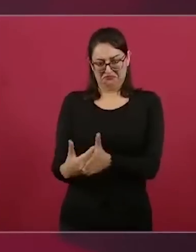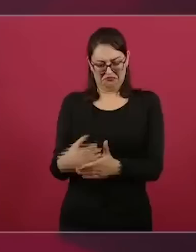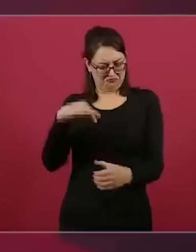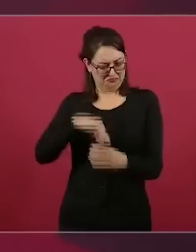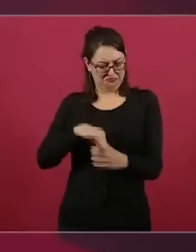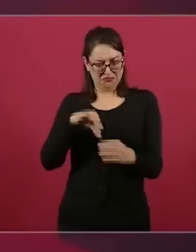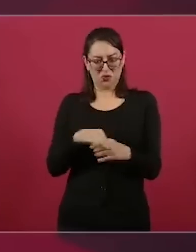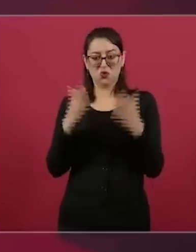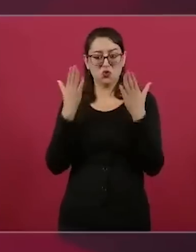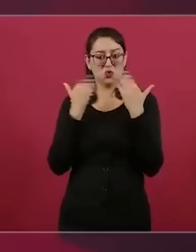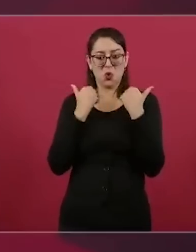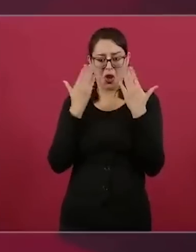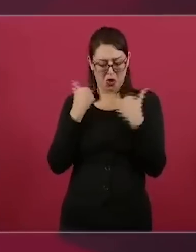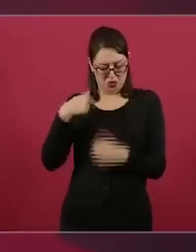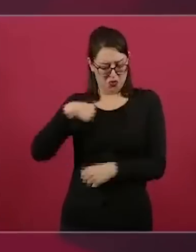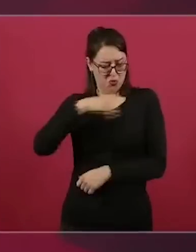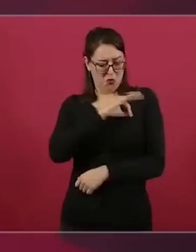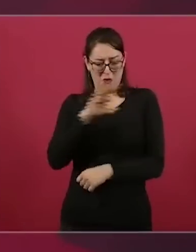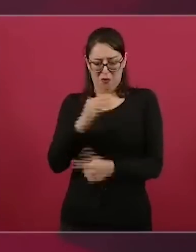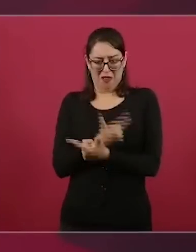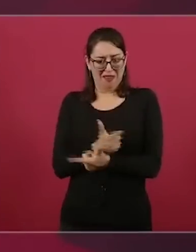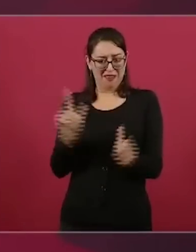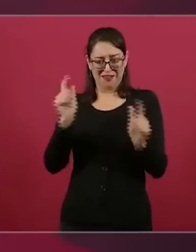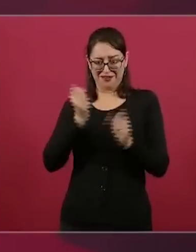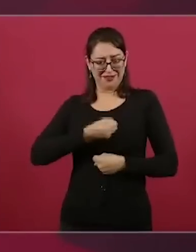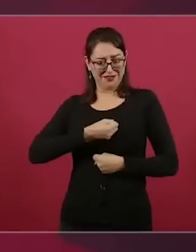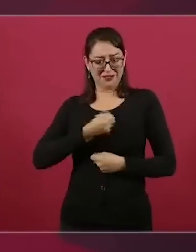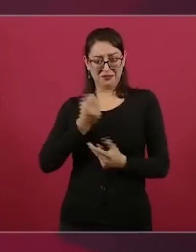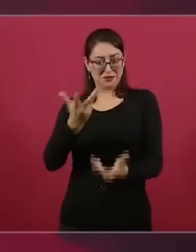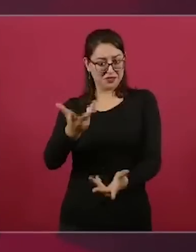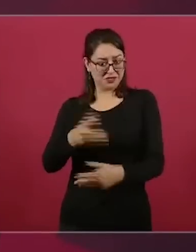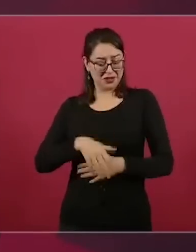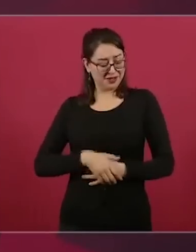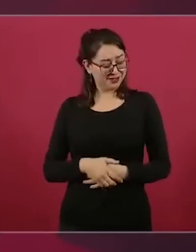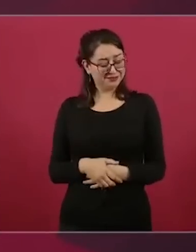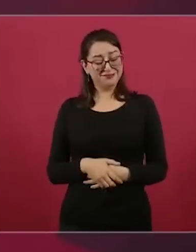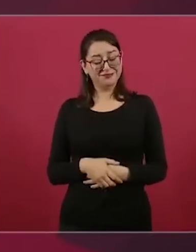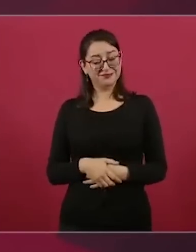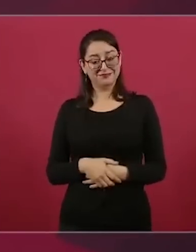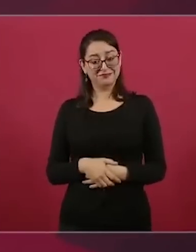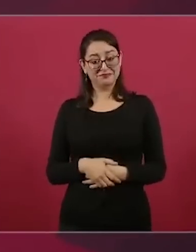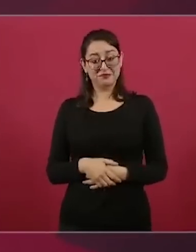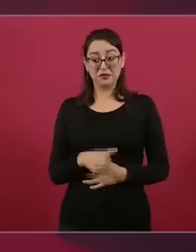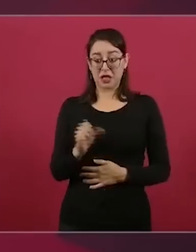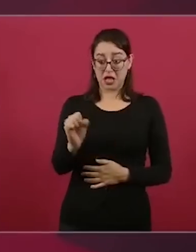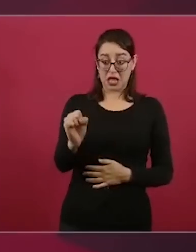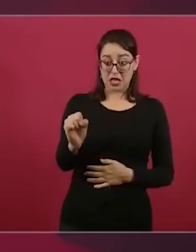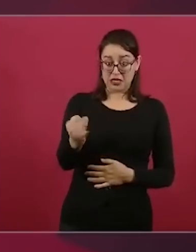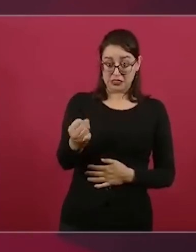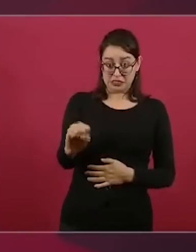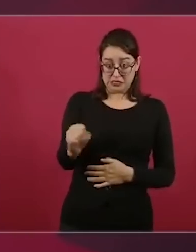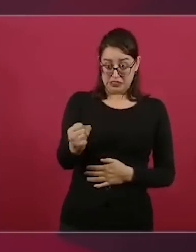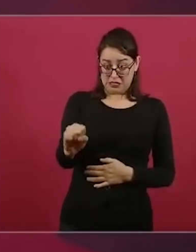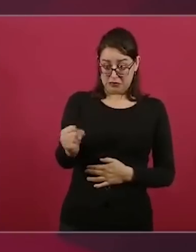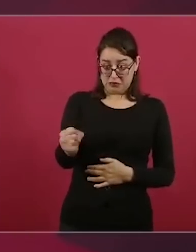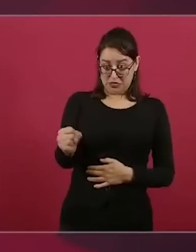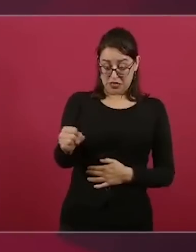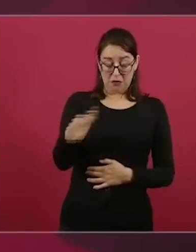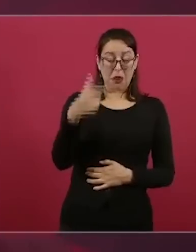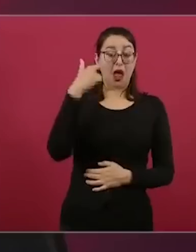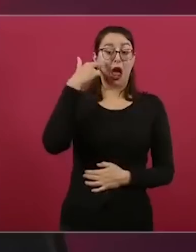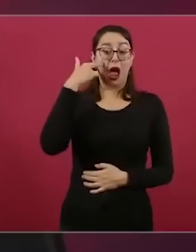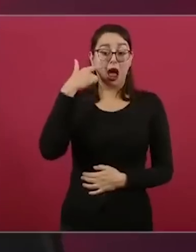puede decir. Decir, claro, si está de por medio de la justicia y la democracia,